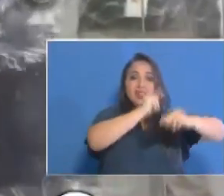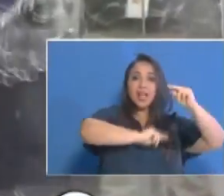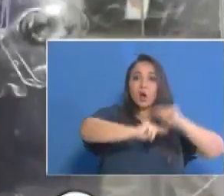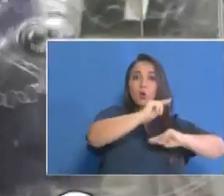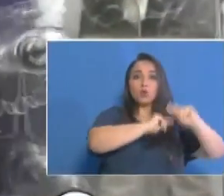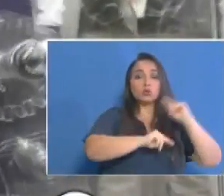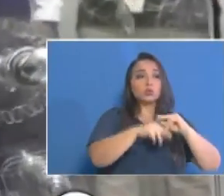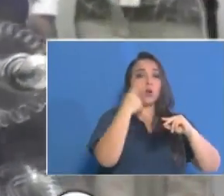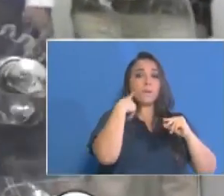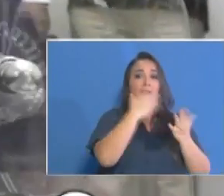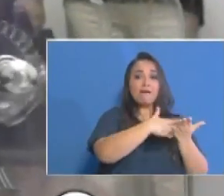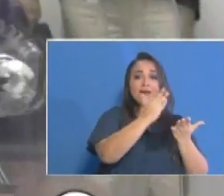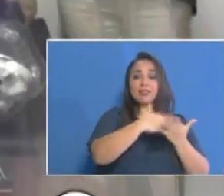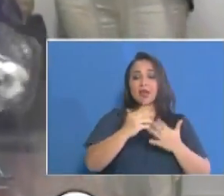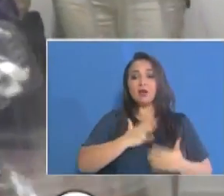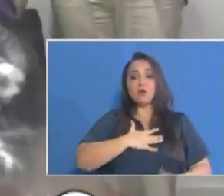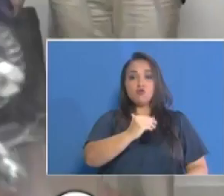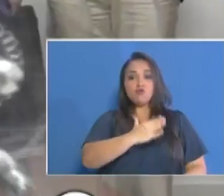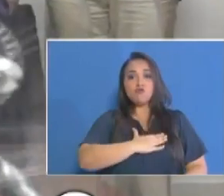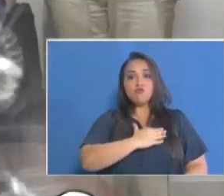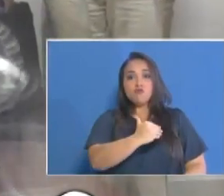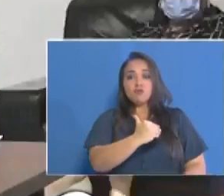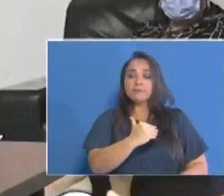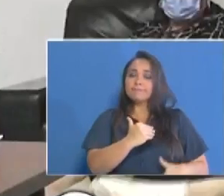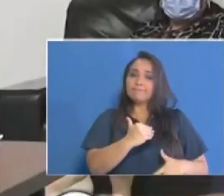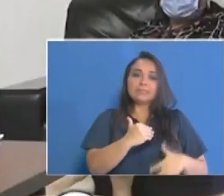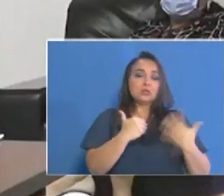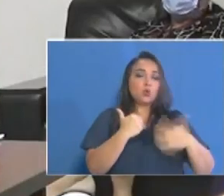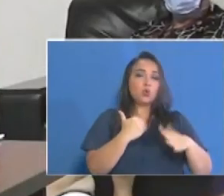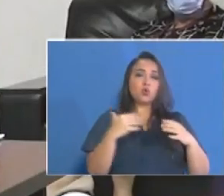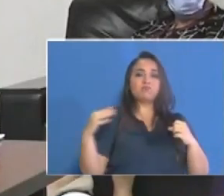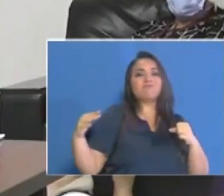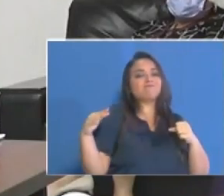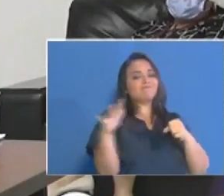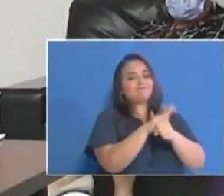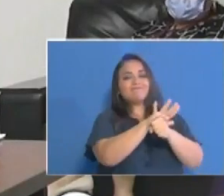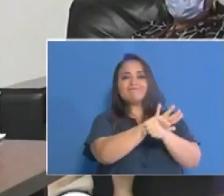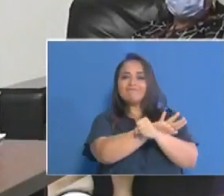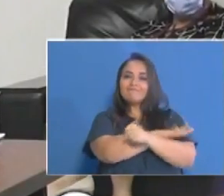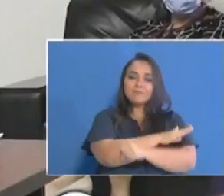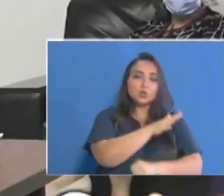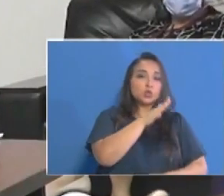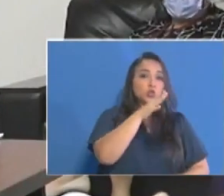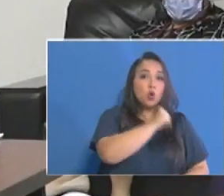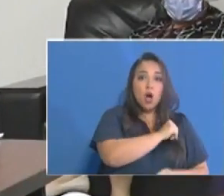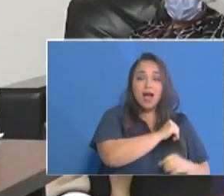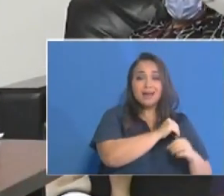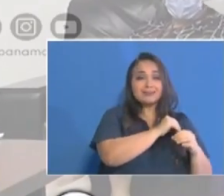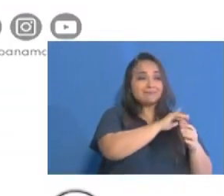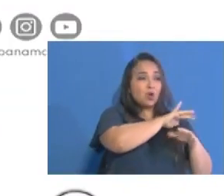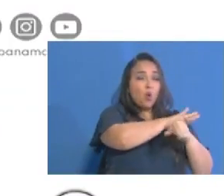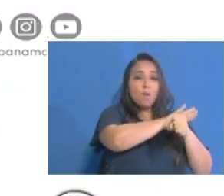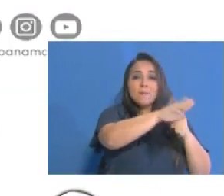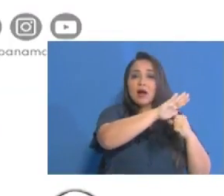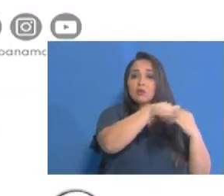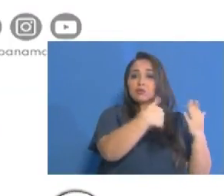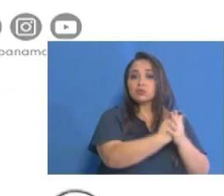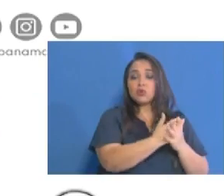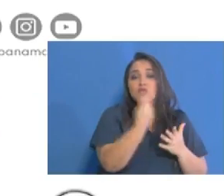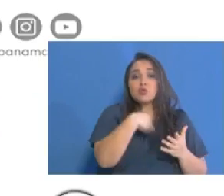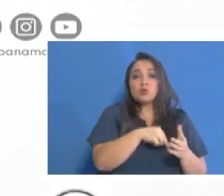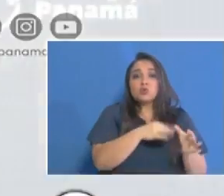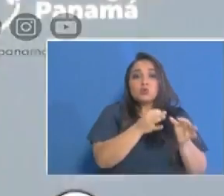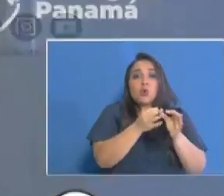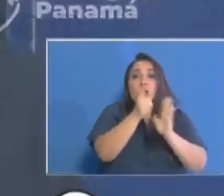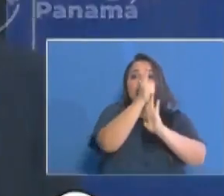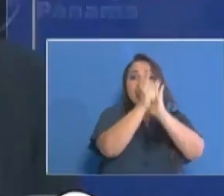ventiladores se encuentra completamente desabastecido y tenemos una lista de espera importante y